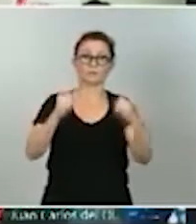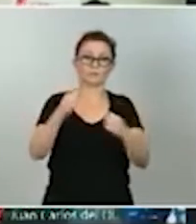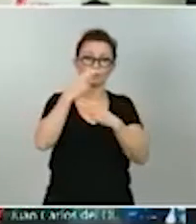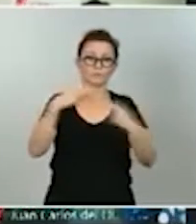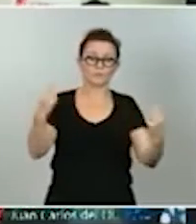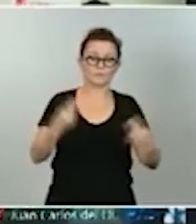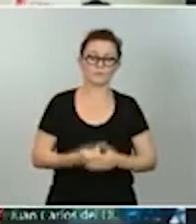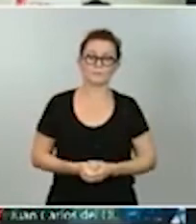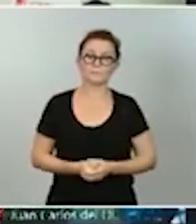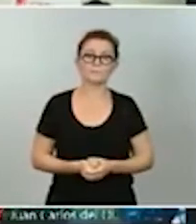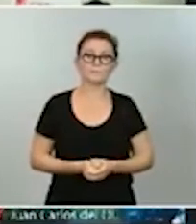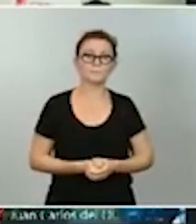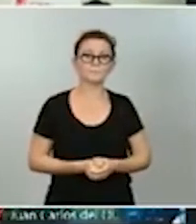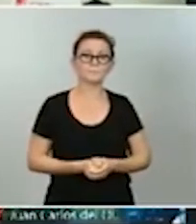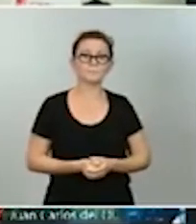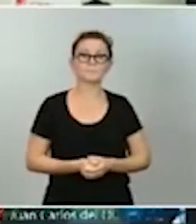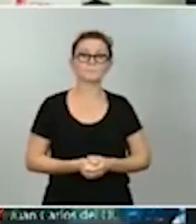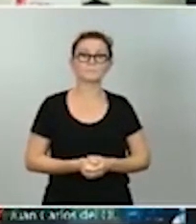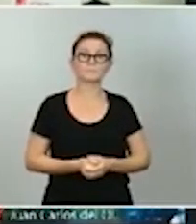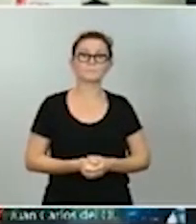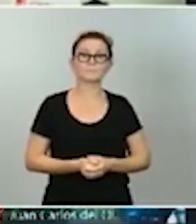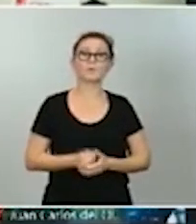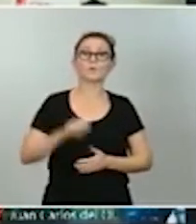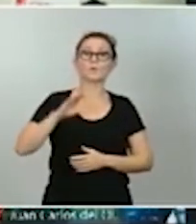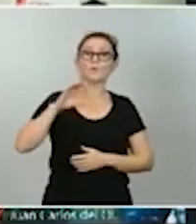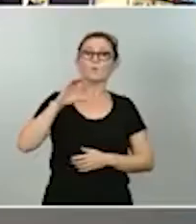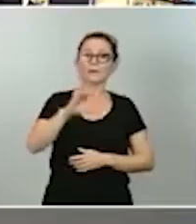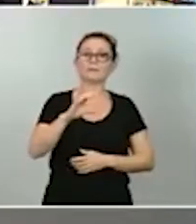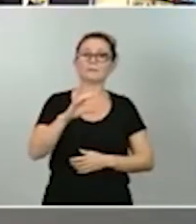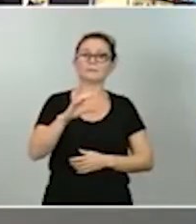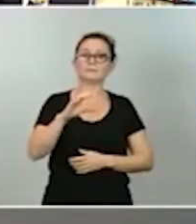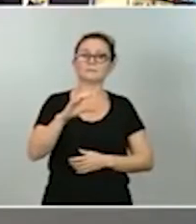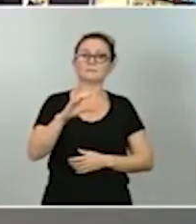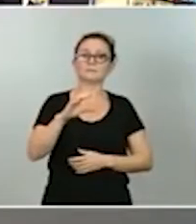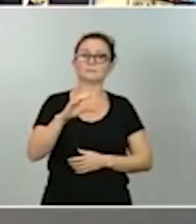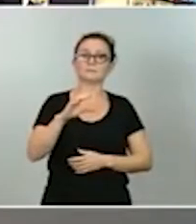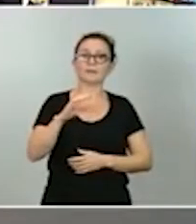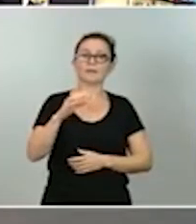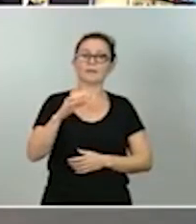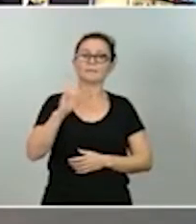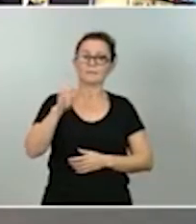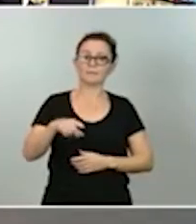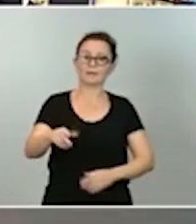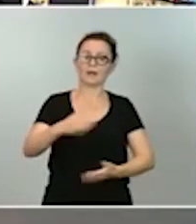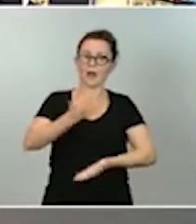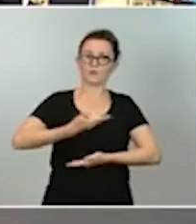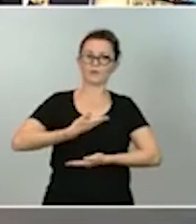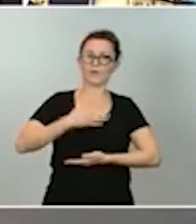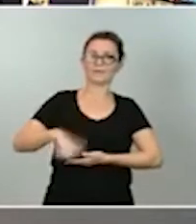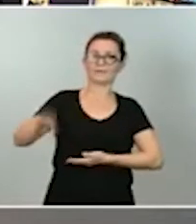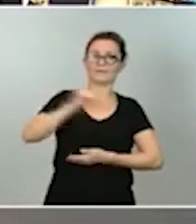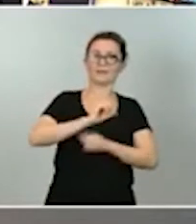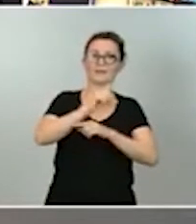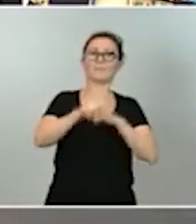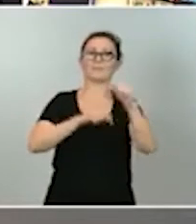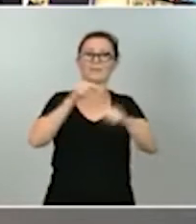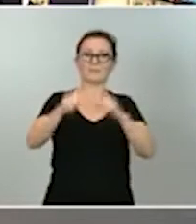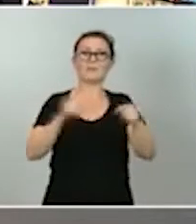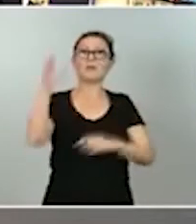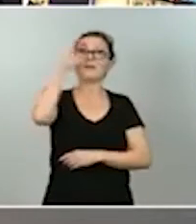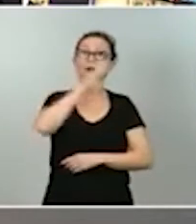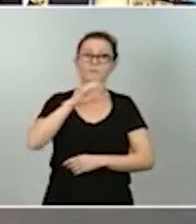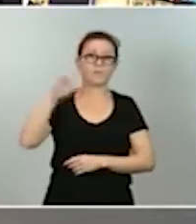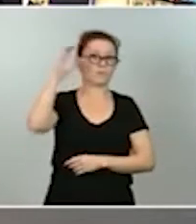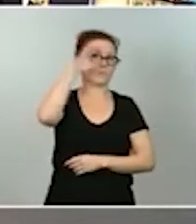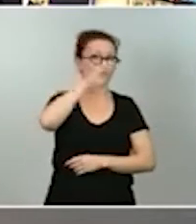Un país que tiene que impulsar, y esta es una de las grandes lecciones también de esta pandemia, la ciencia. No podemos volver a postergar a la ciencia,